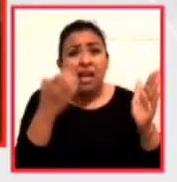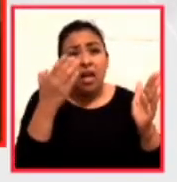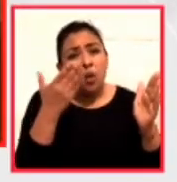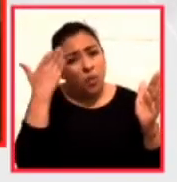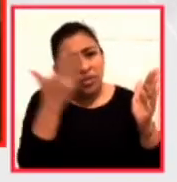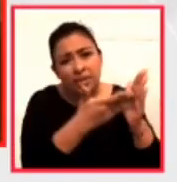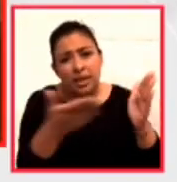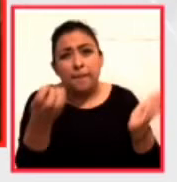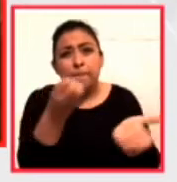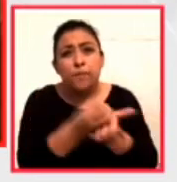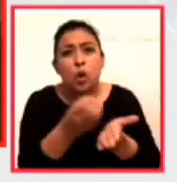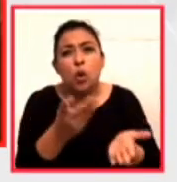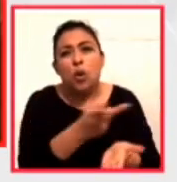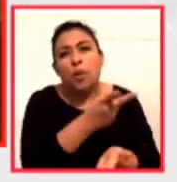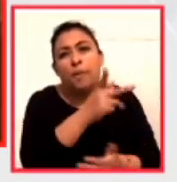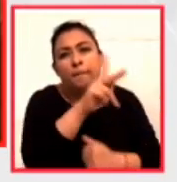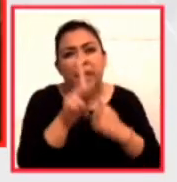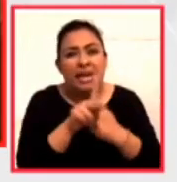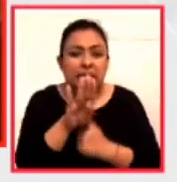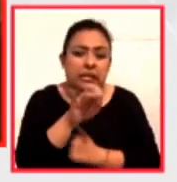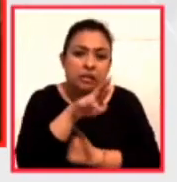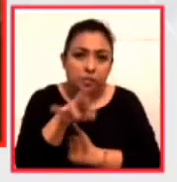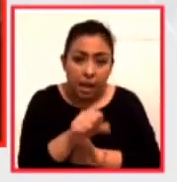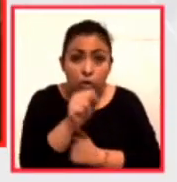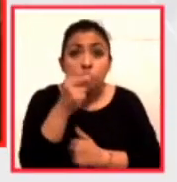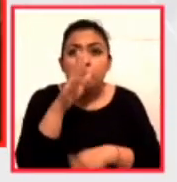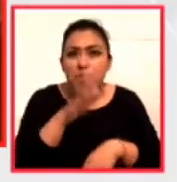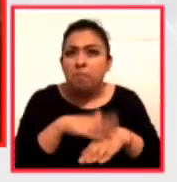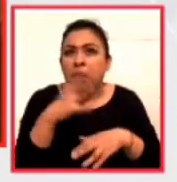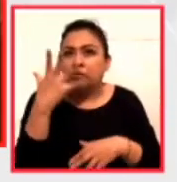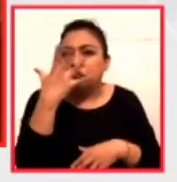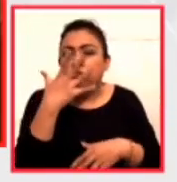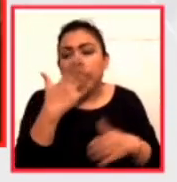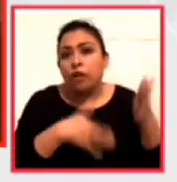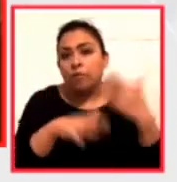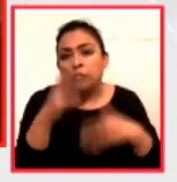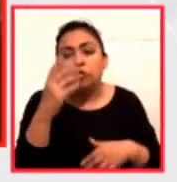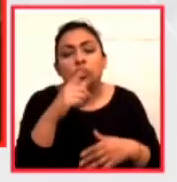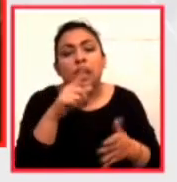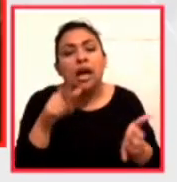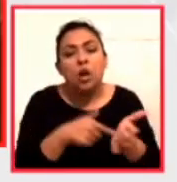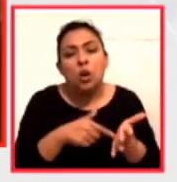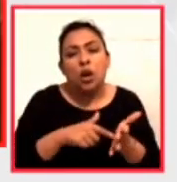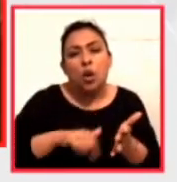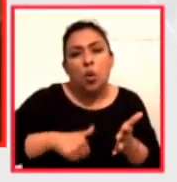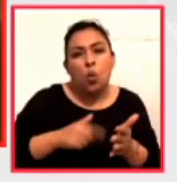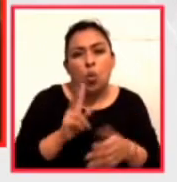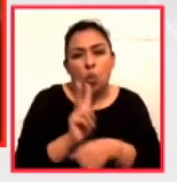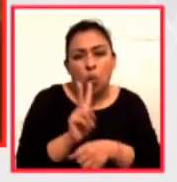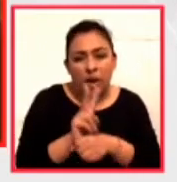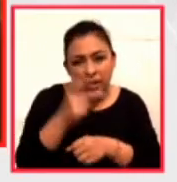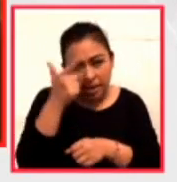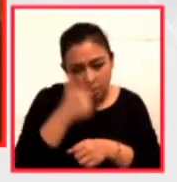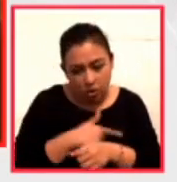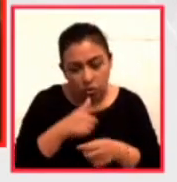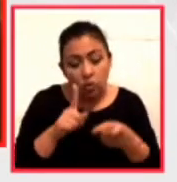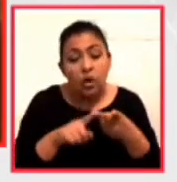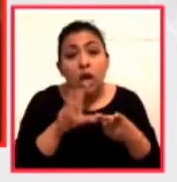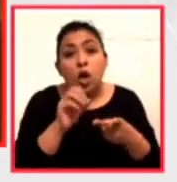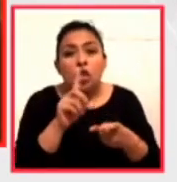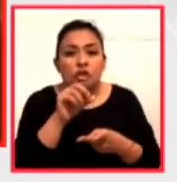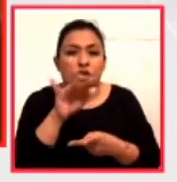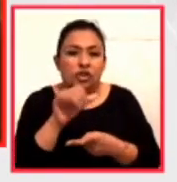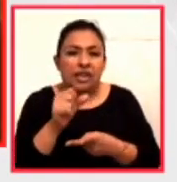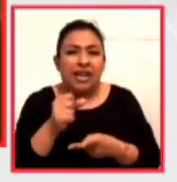Países Bajos. Una de las obras más famosas de la colección son la Guardia Nocturna de Rembrandt o la Doncella con Jarra de